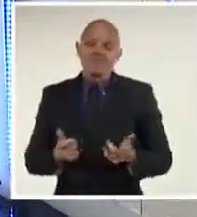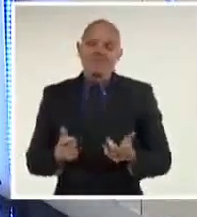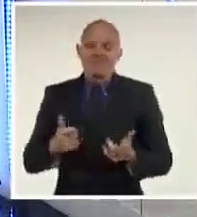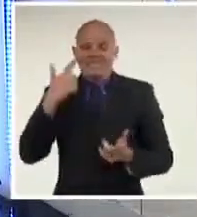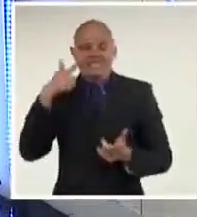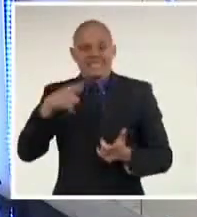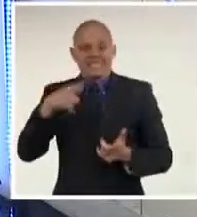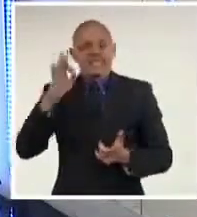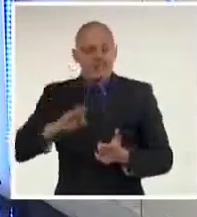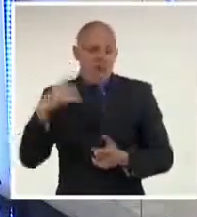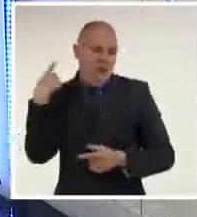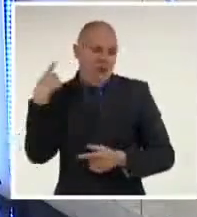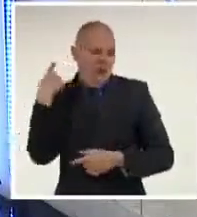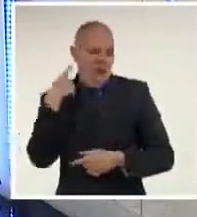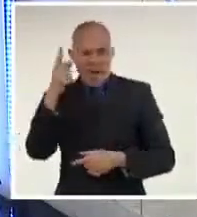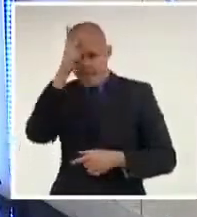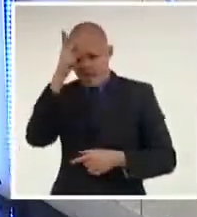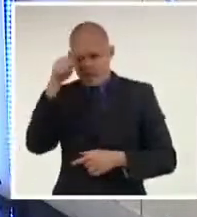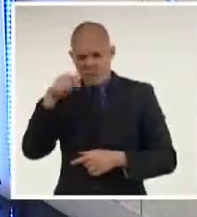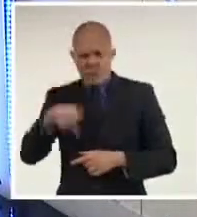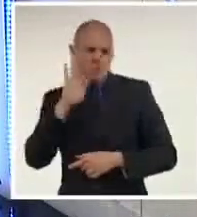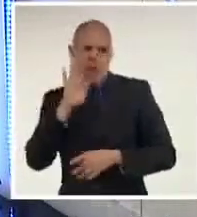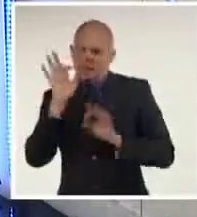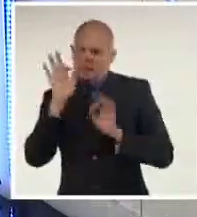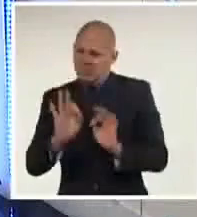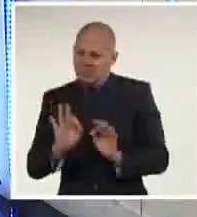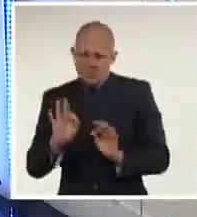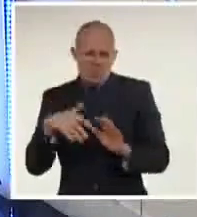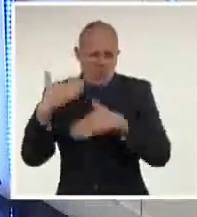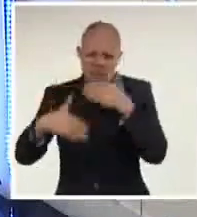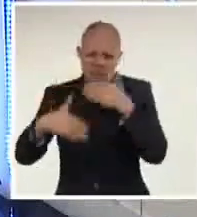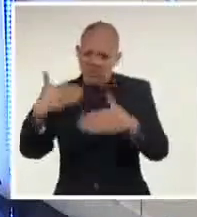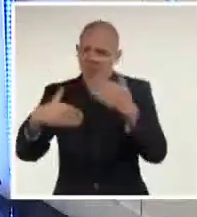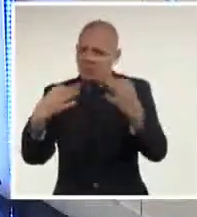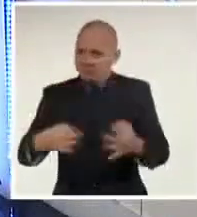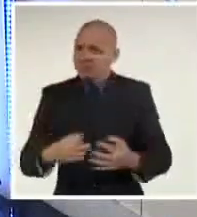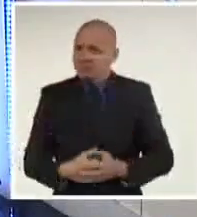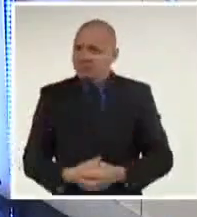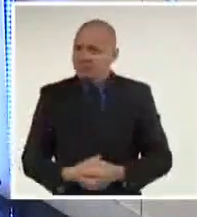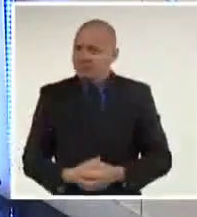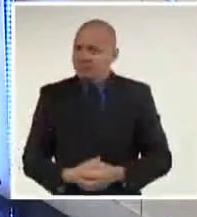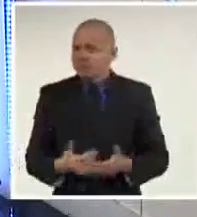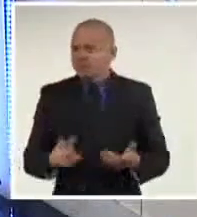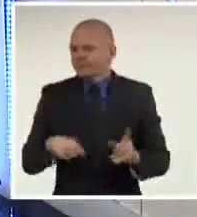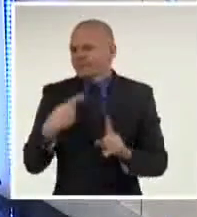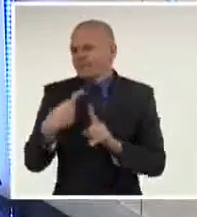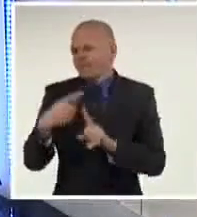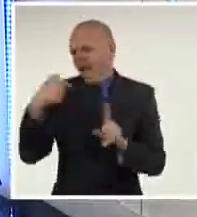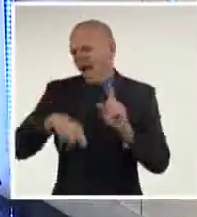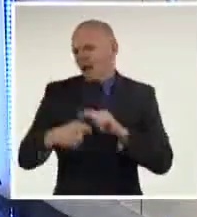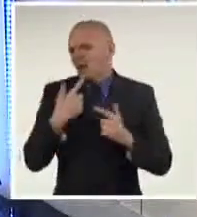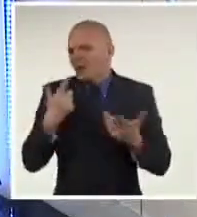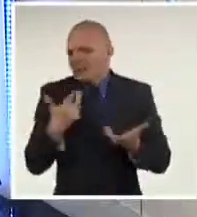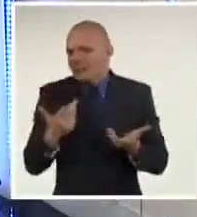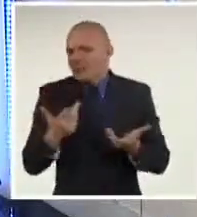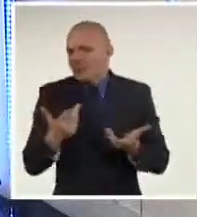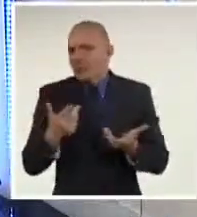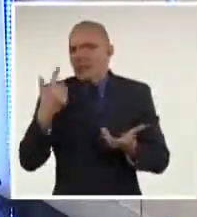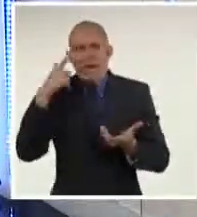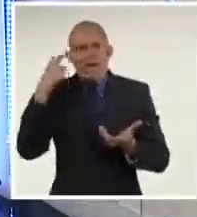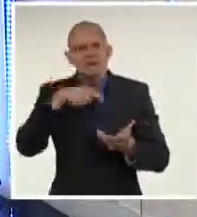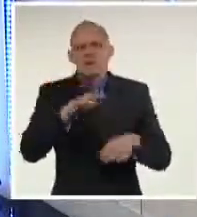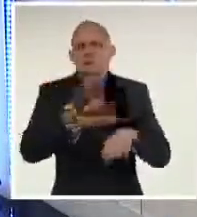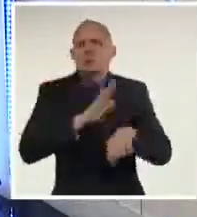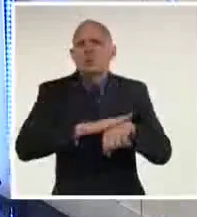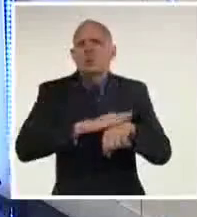a hombro de generación en generación. Pero lo más interesante y que no calcularon es que ya esto no es por Castillo.